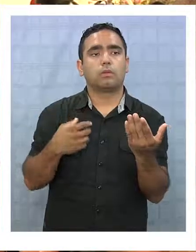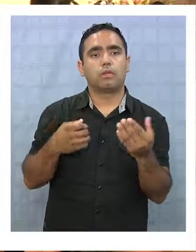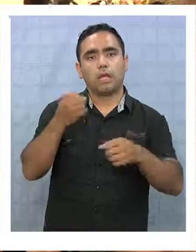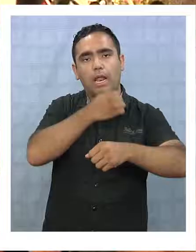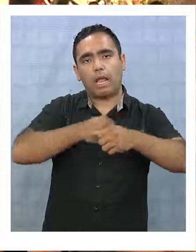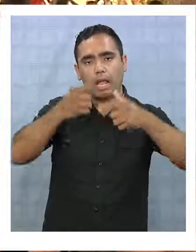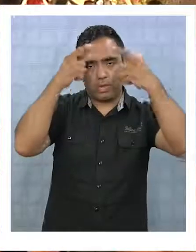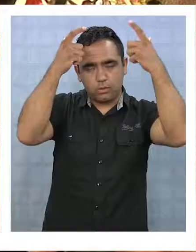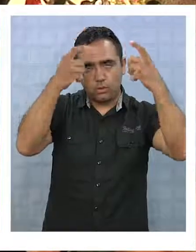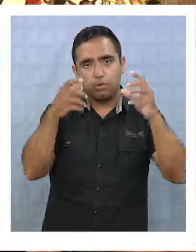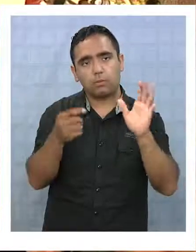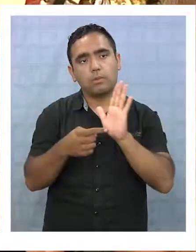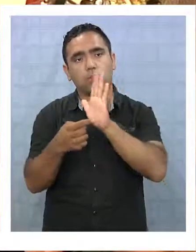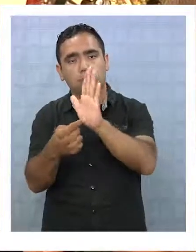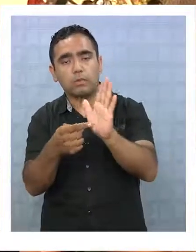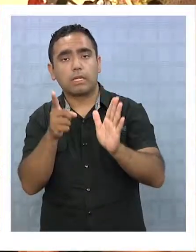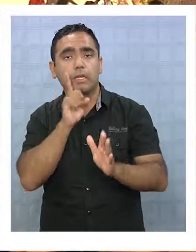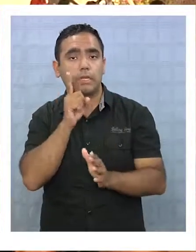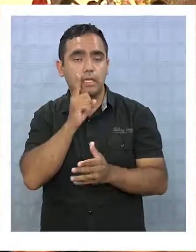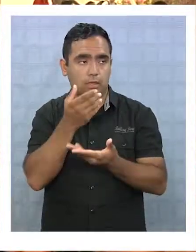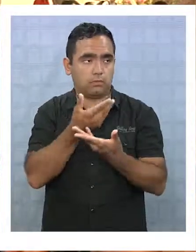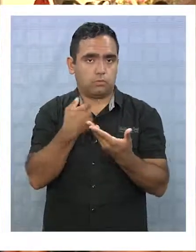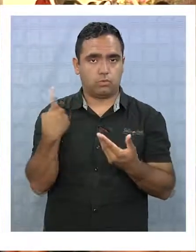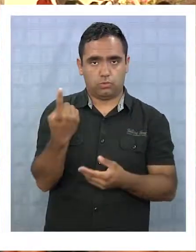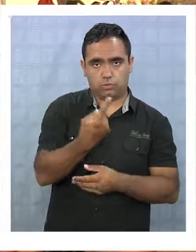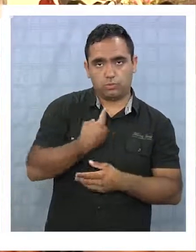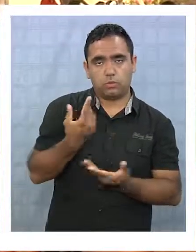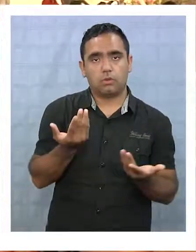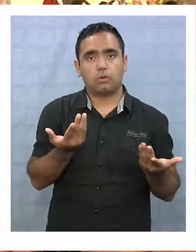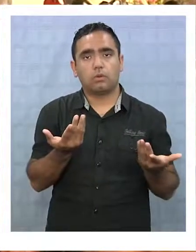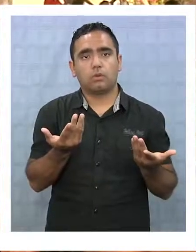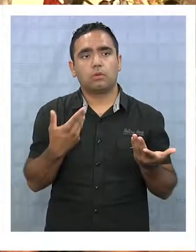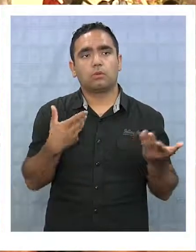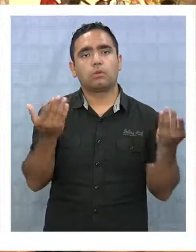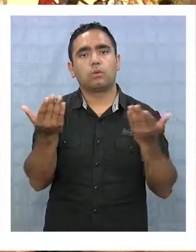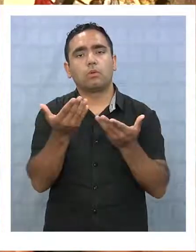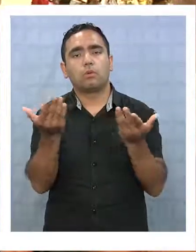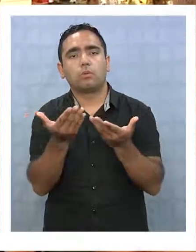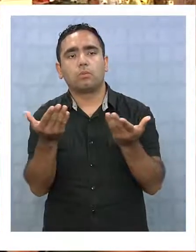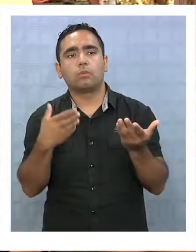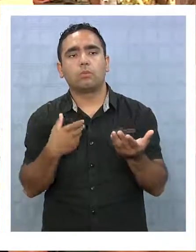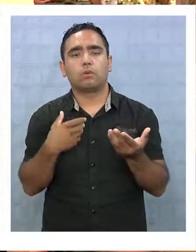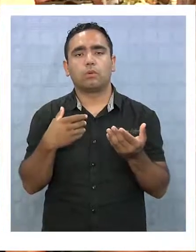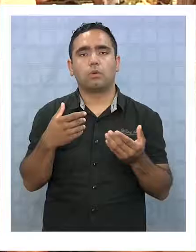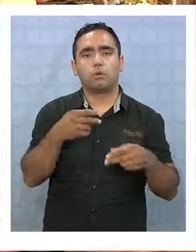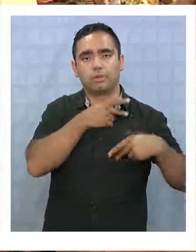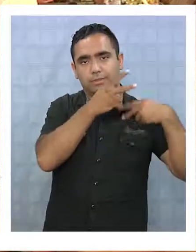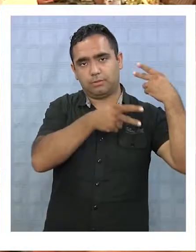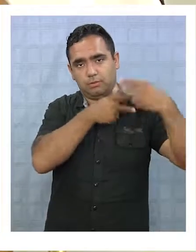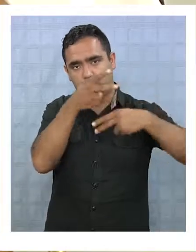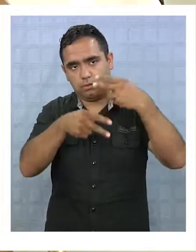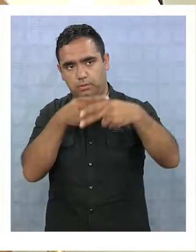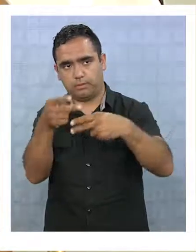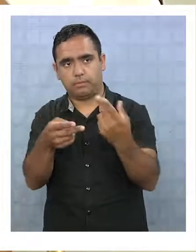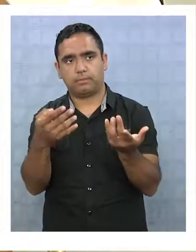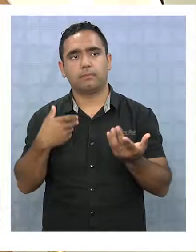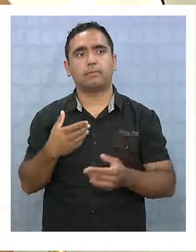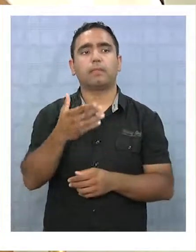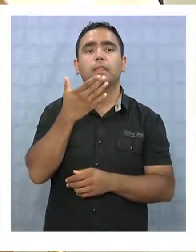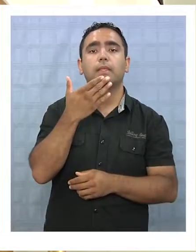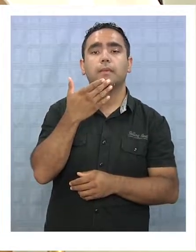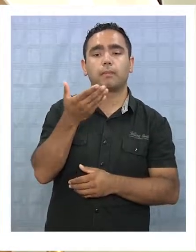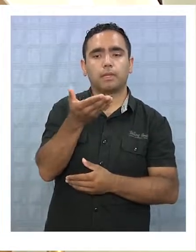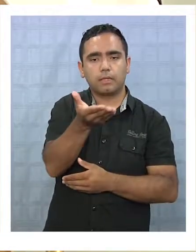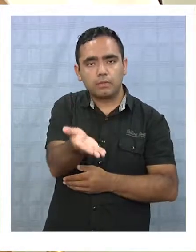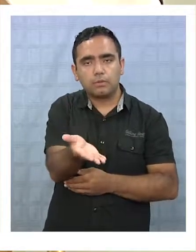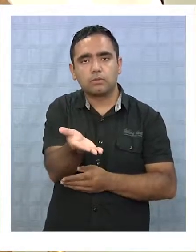gastronomía y mostrar lo que tenemos nosotros como matrimonio. Y en